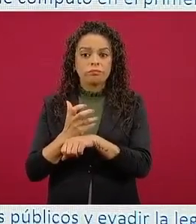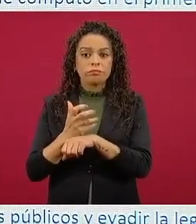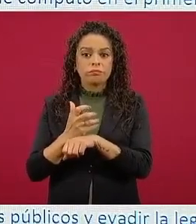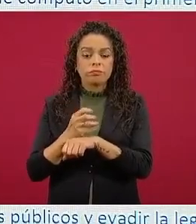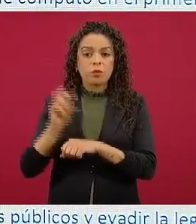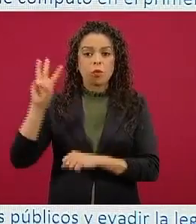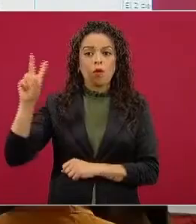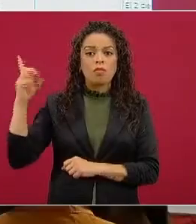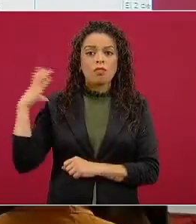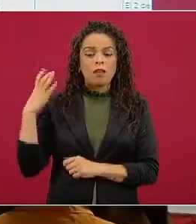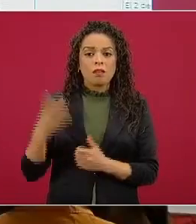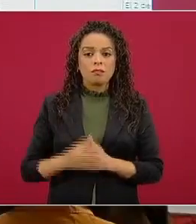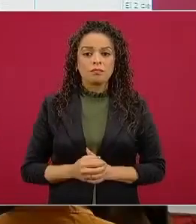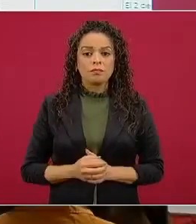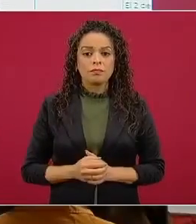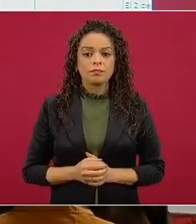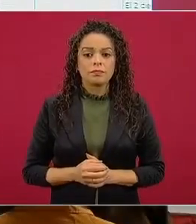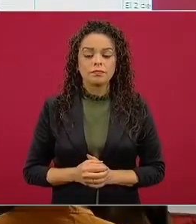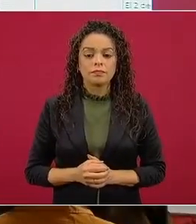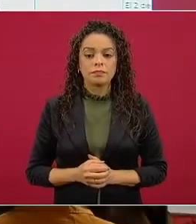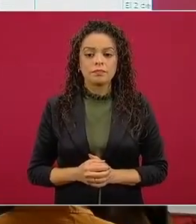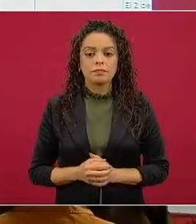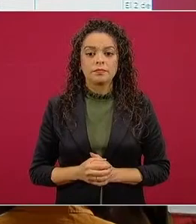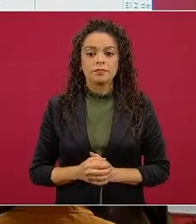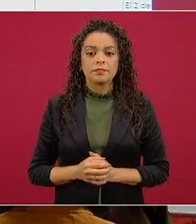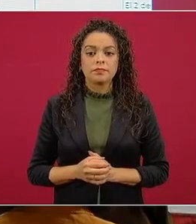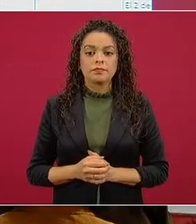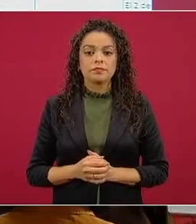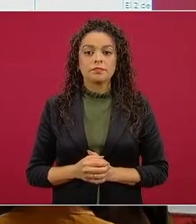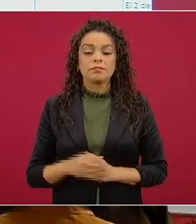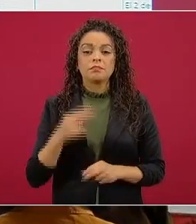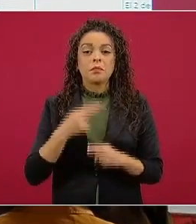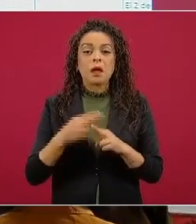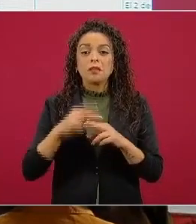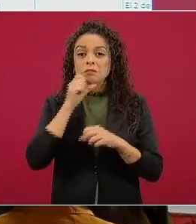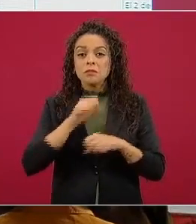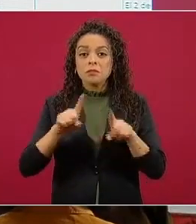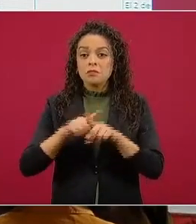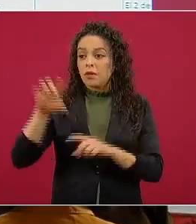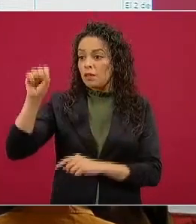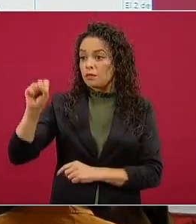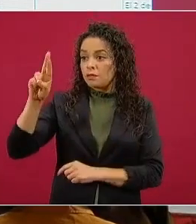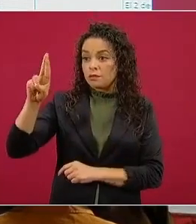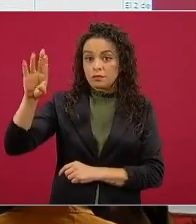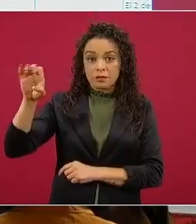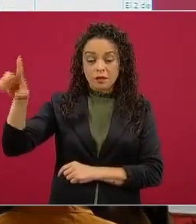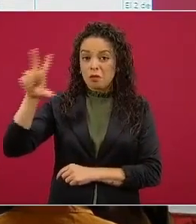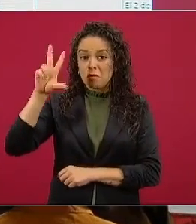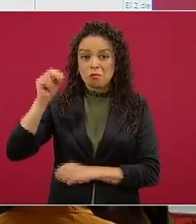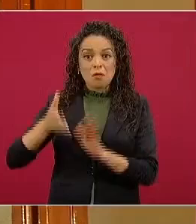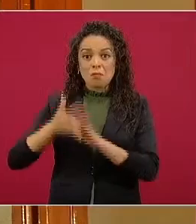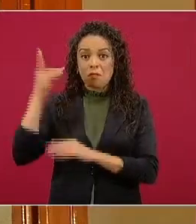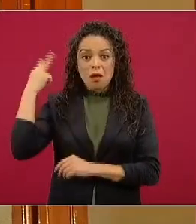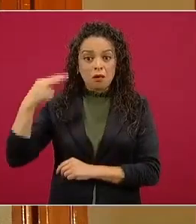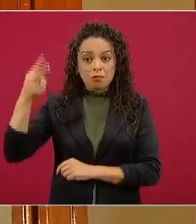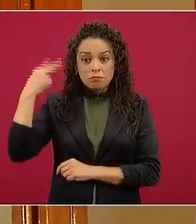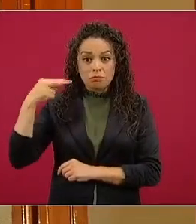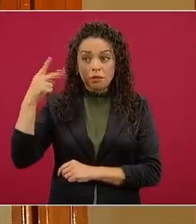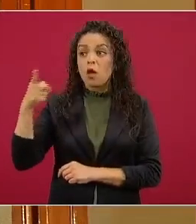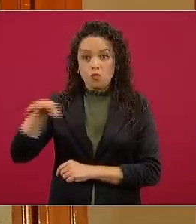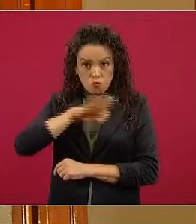Cumplido. Ni el secretario de Relaciones viaja mucho que podría hacerlo porque es